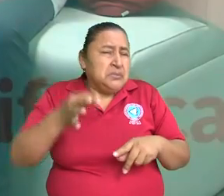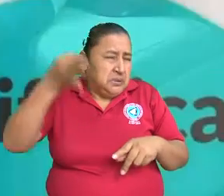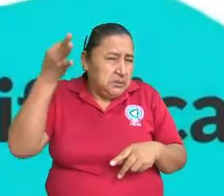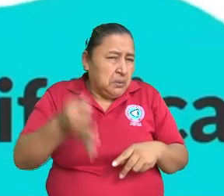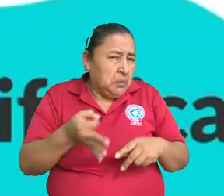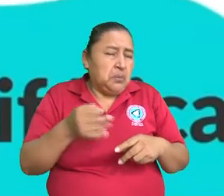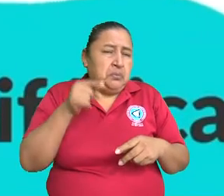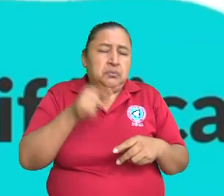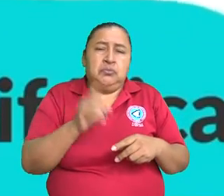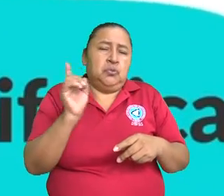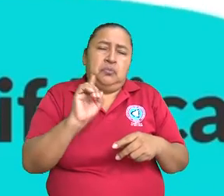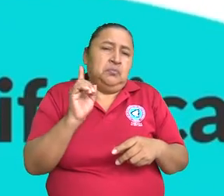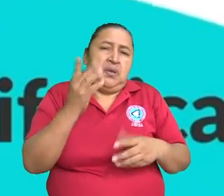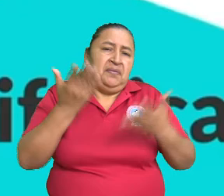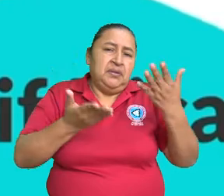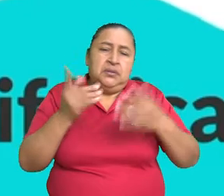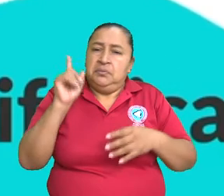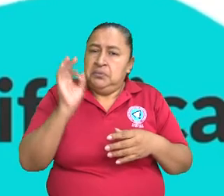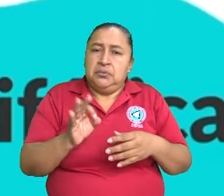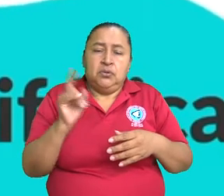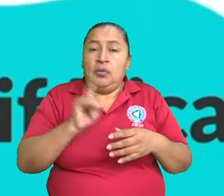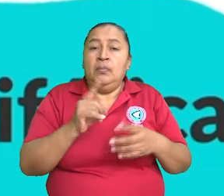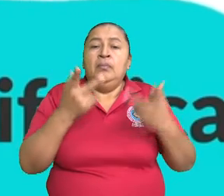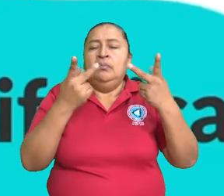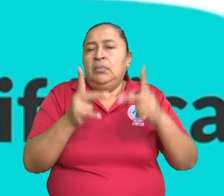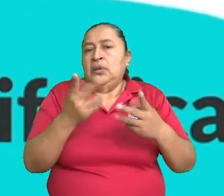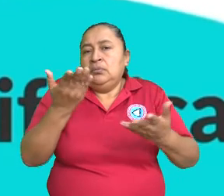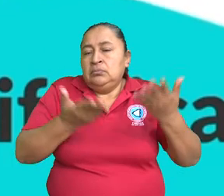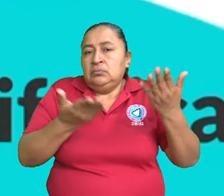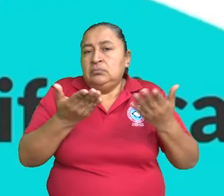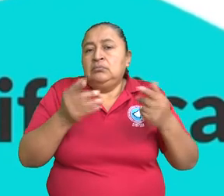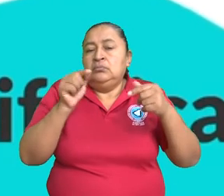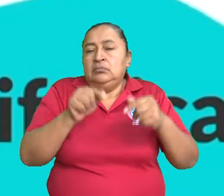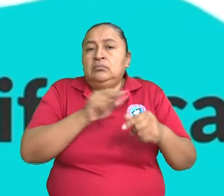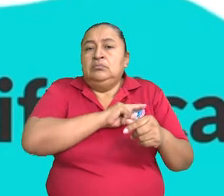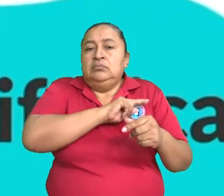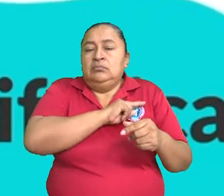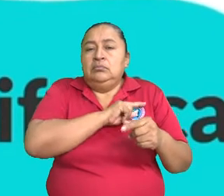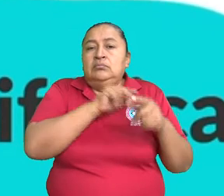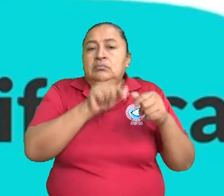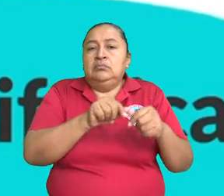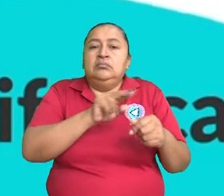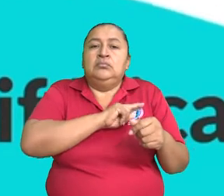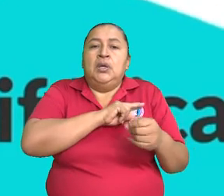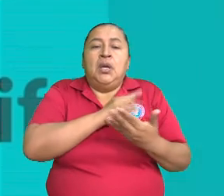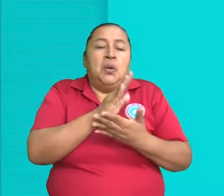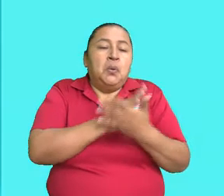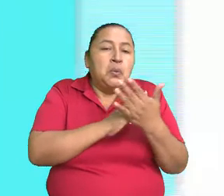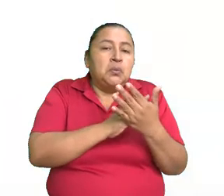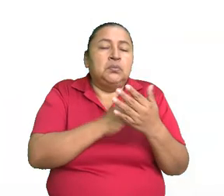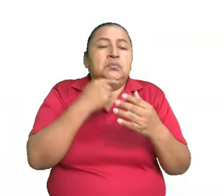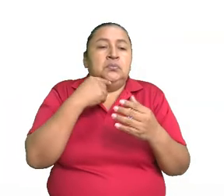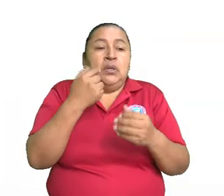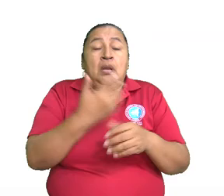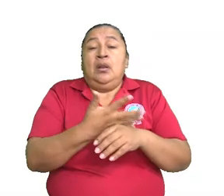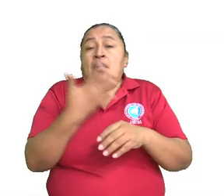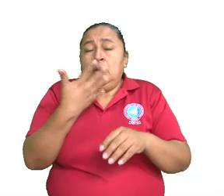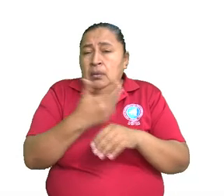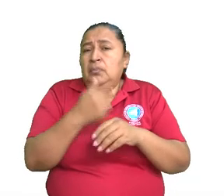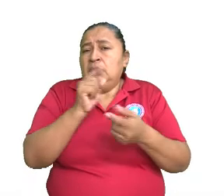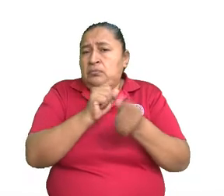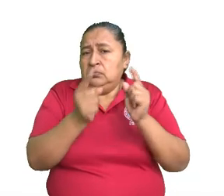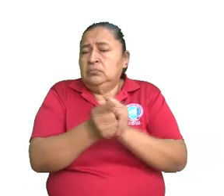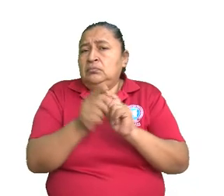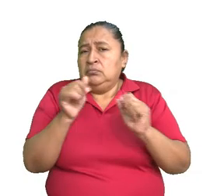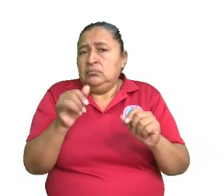causa directa. No es la causa directa, claro. Pero, pues, ha visto, pues, hay alguna asociación a los cambios de temperatura, aunque no